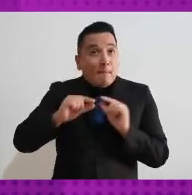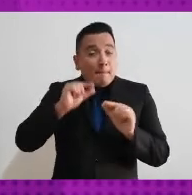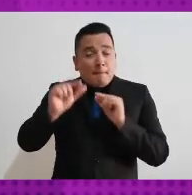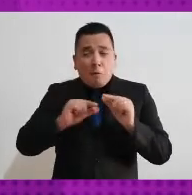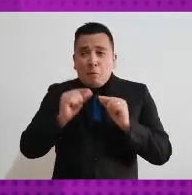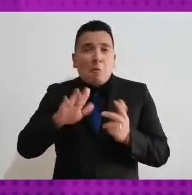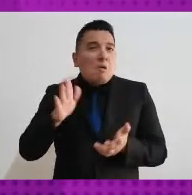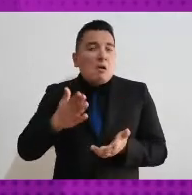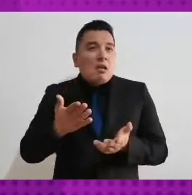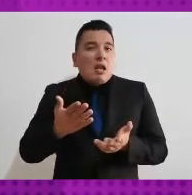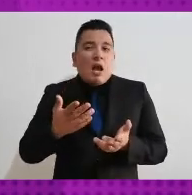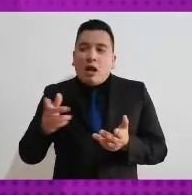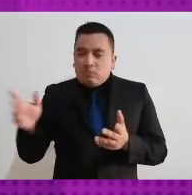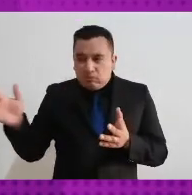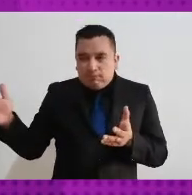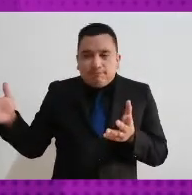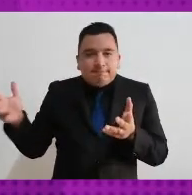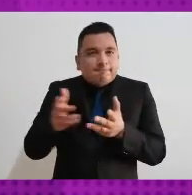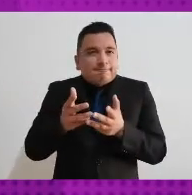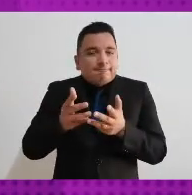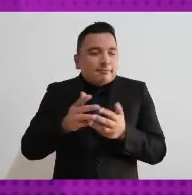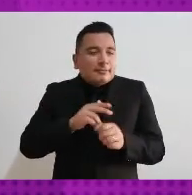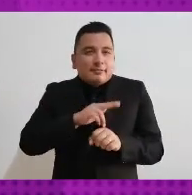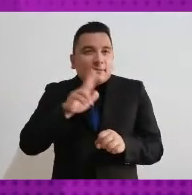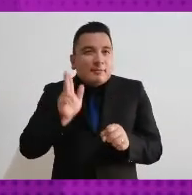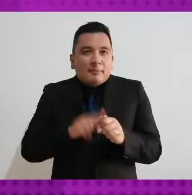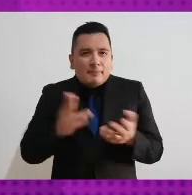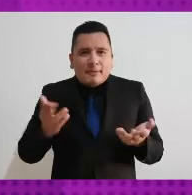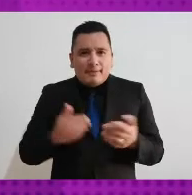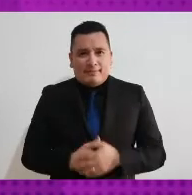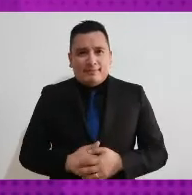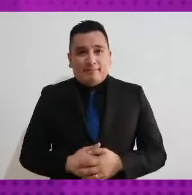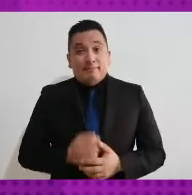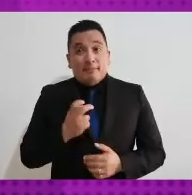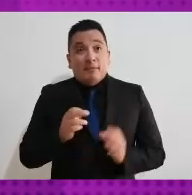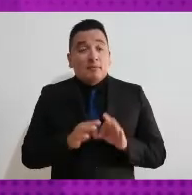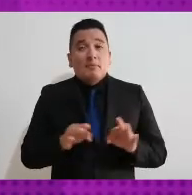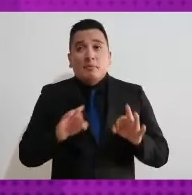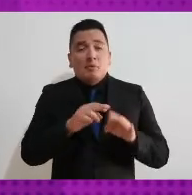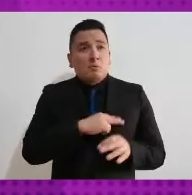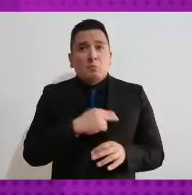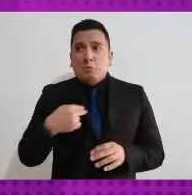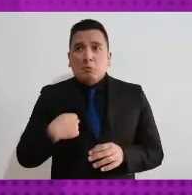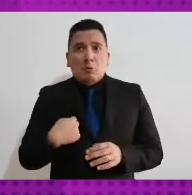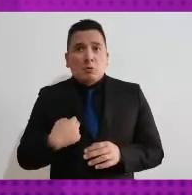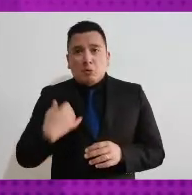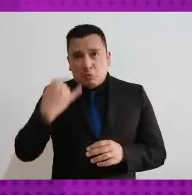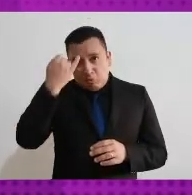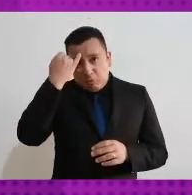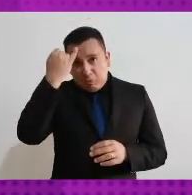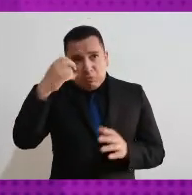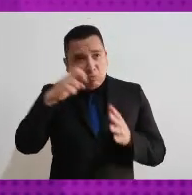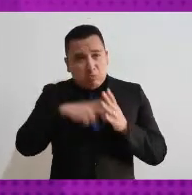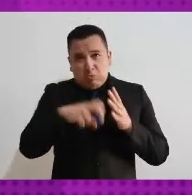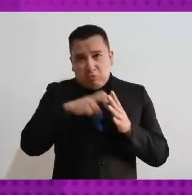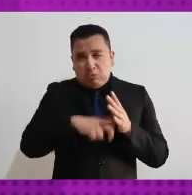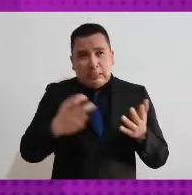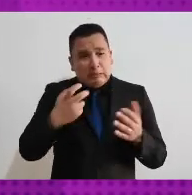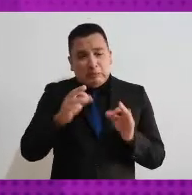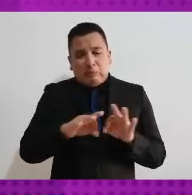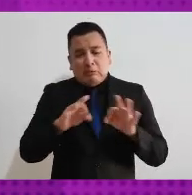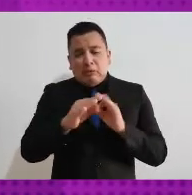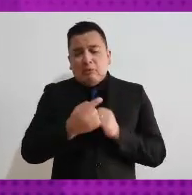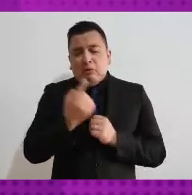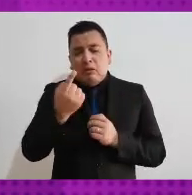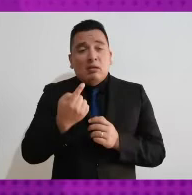normalidad la inclusión de todas las personas y son bien importantes porque pues simplemente vivimos en un régimen democrático